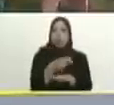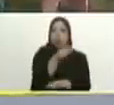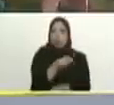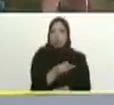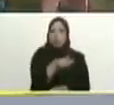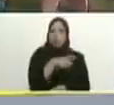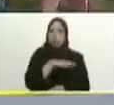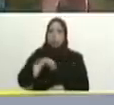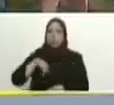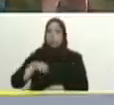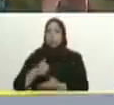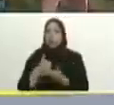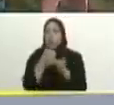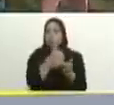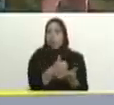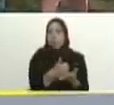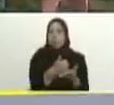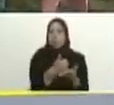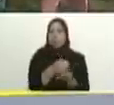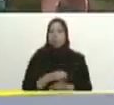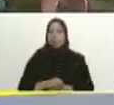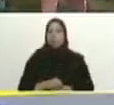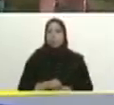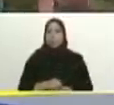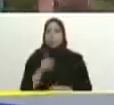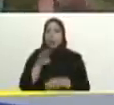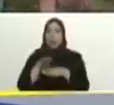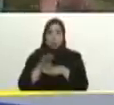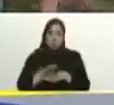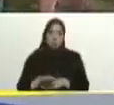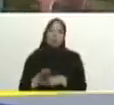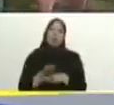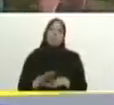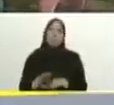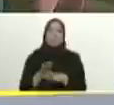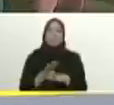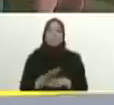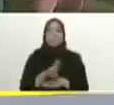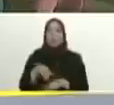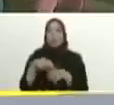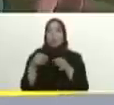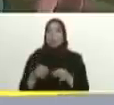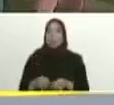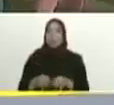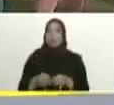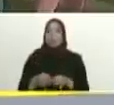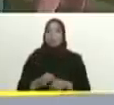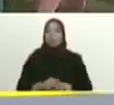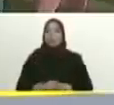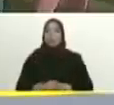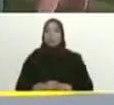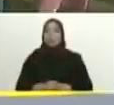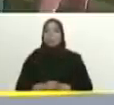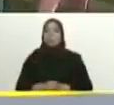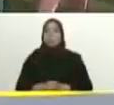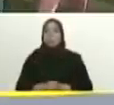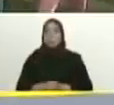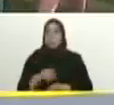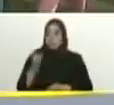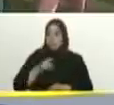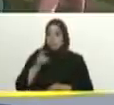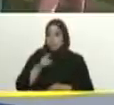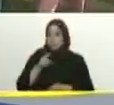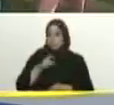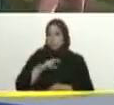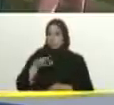tienen quien los quiera quien los proteja tengan la seguridad y bueno las necesidades